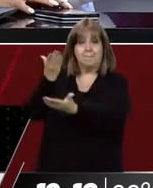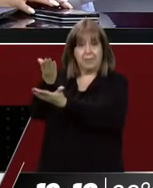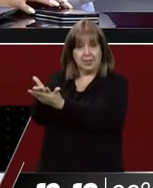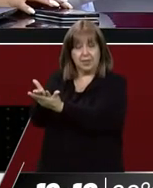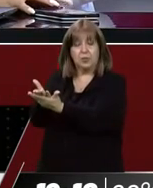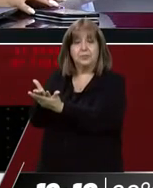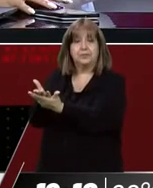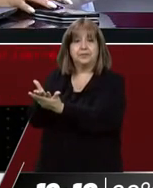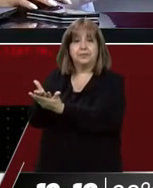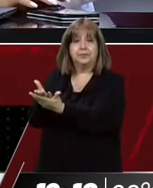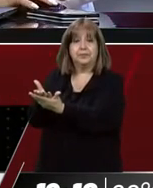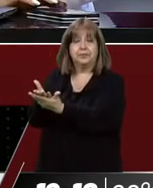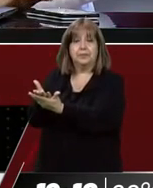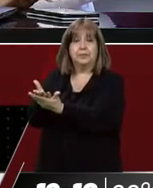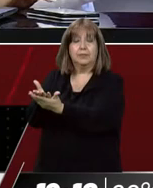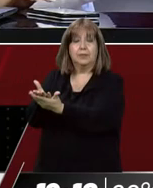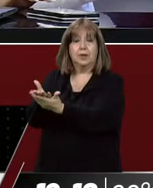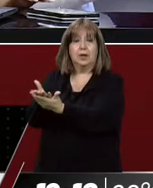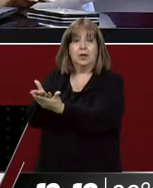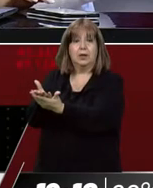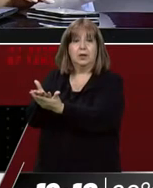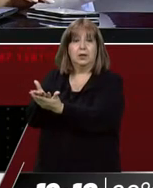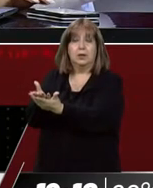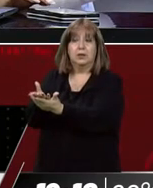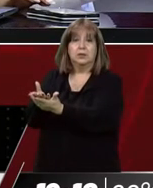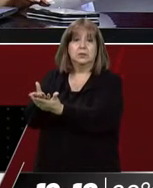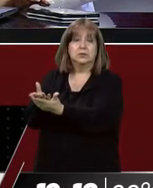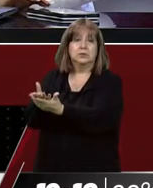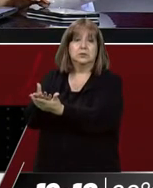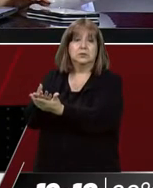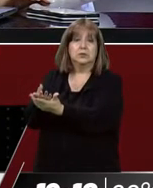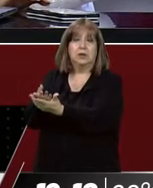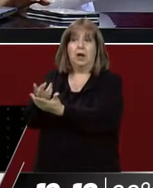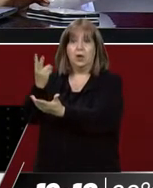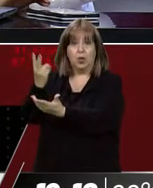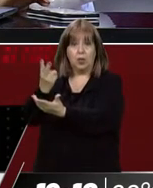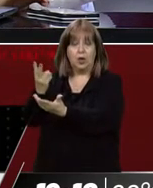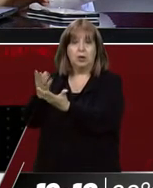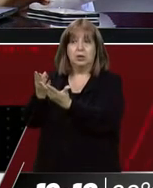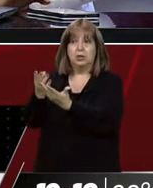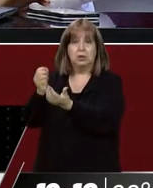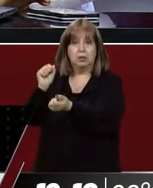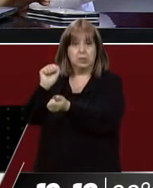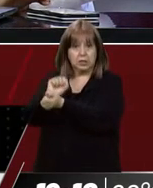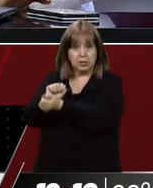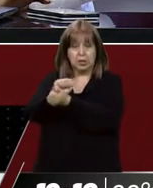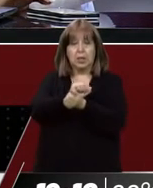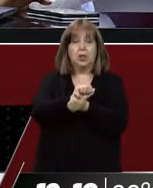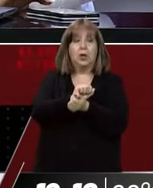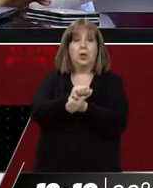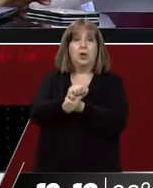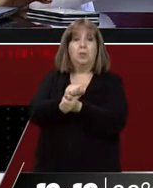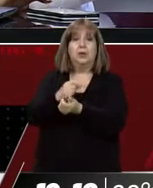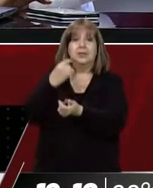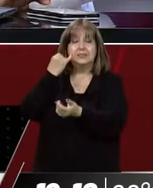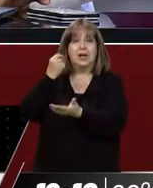permitiría al tribunal privar de la libertad en lo inmediato a los dos diputados, porque claramente contra esa